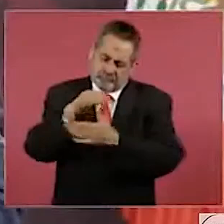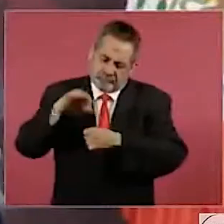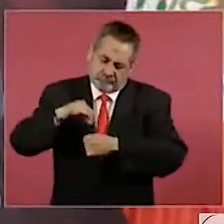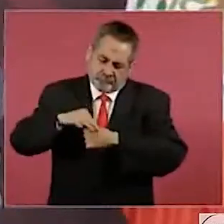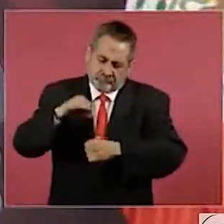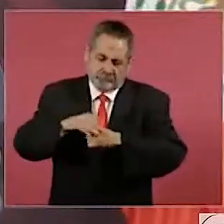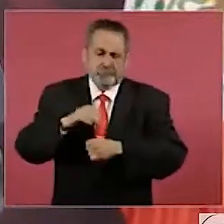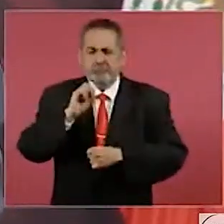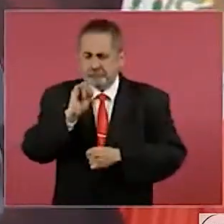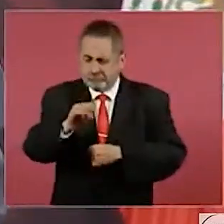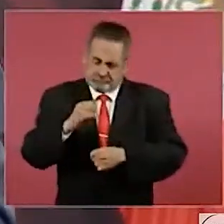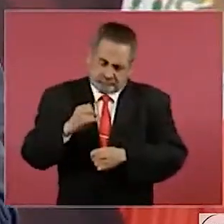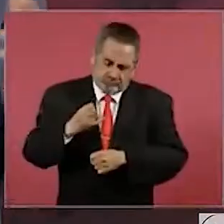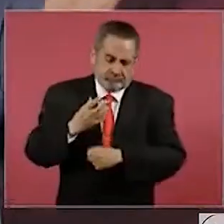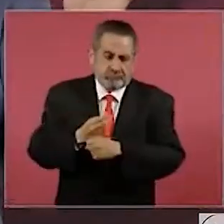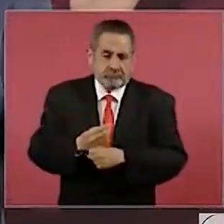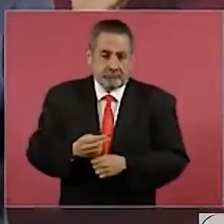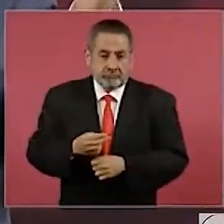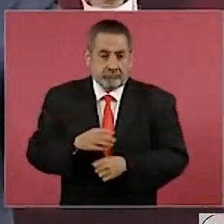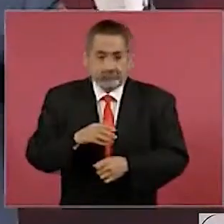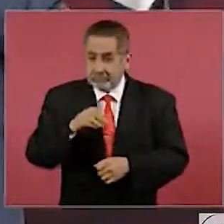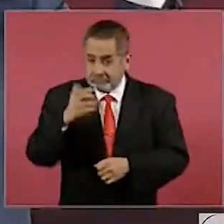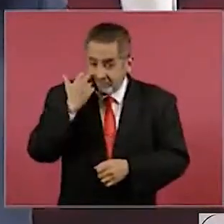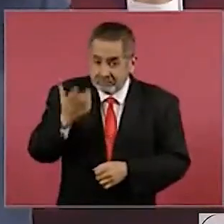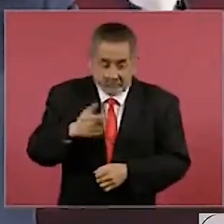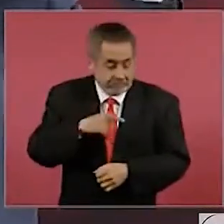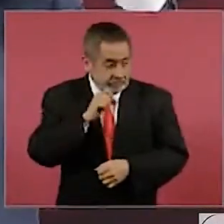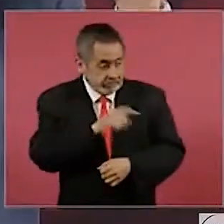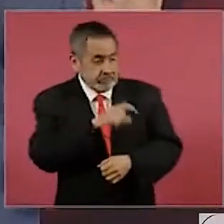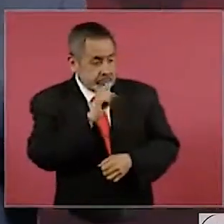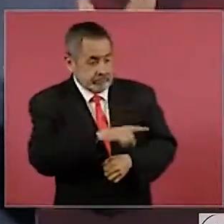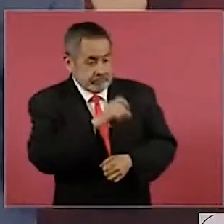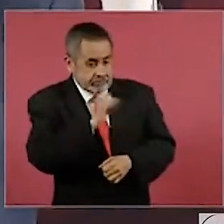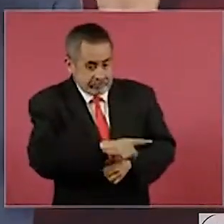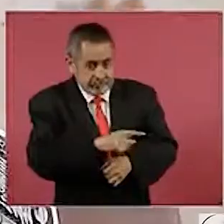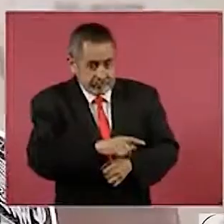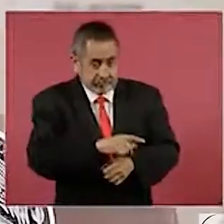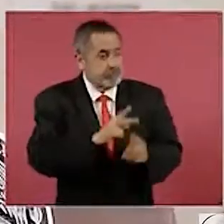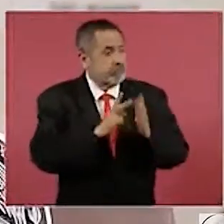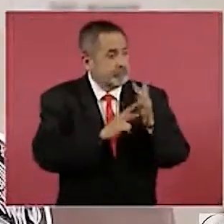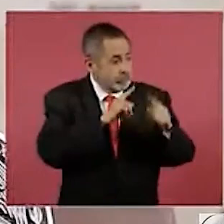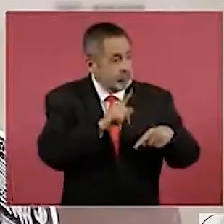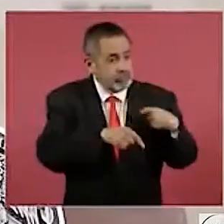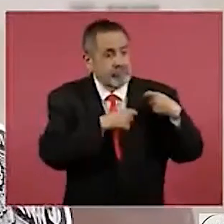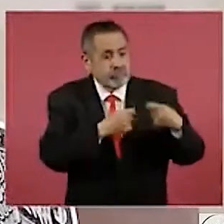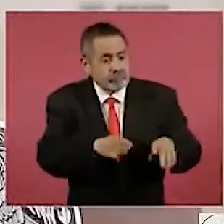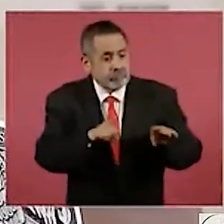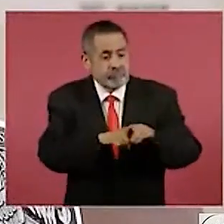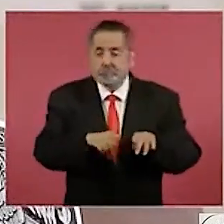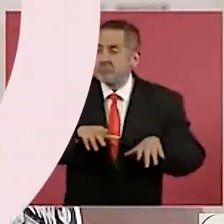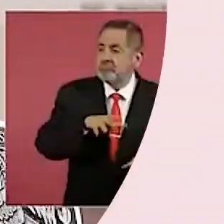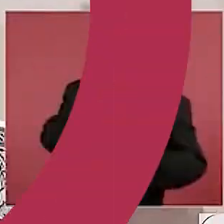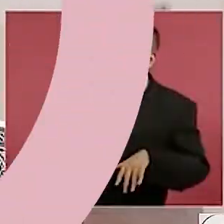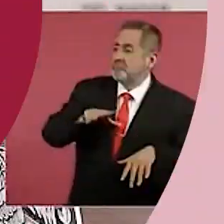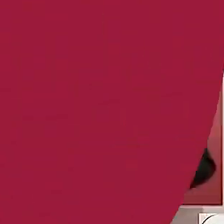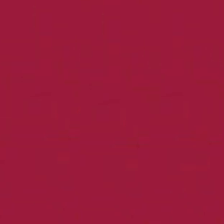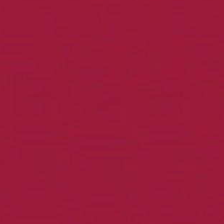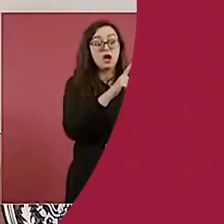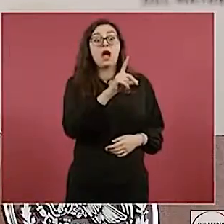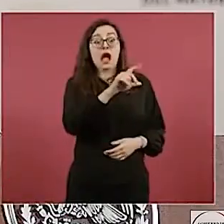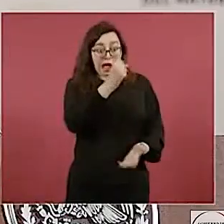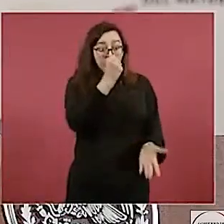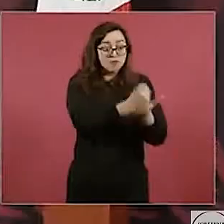elecciones. ¿Quieres más de lo mismo? ¿Quieres que regresen los reaccionarios corruptos?